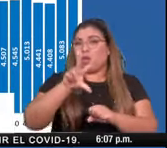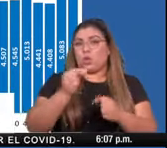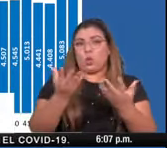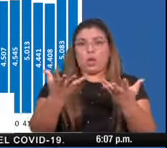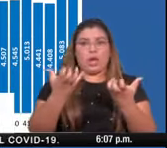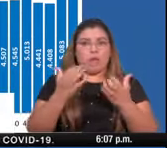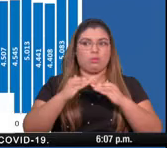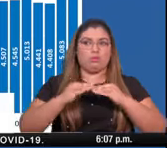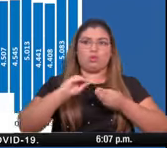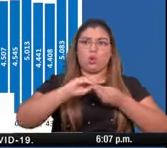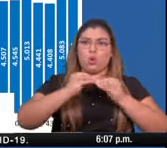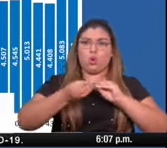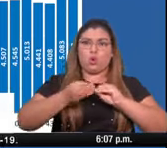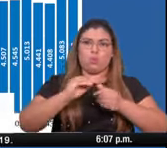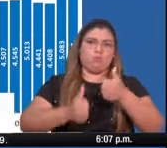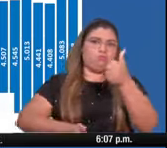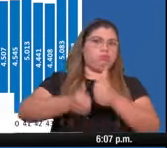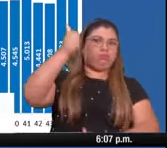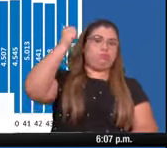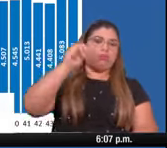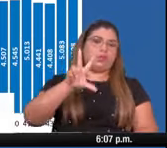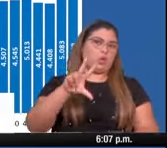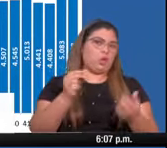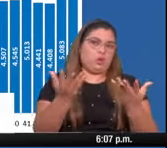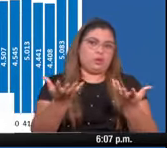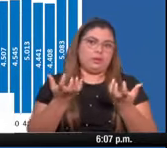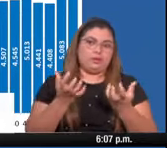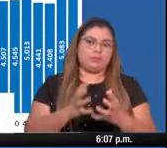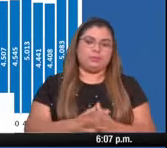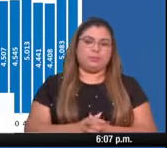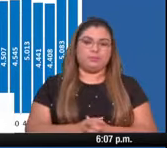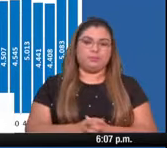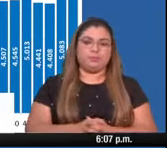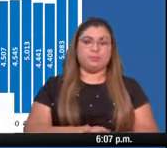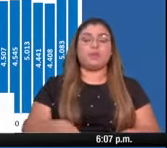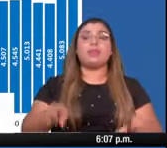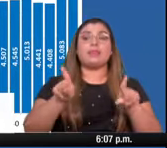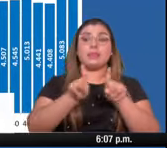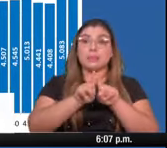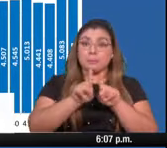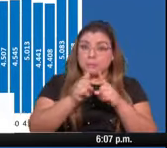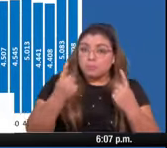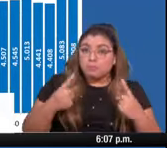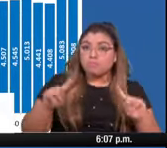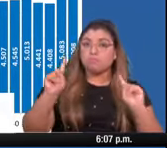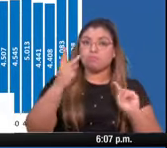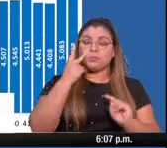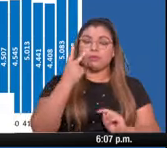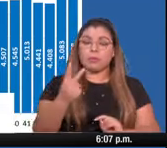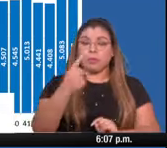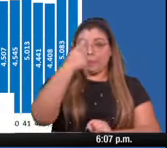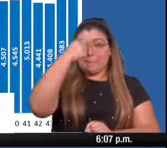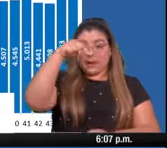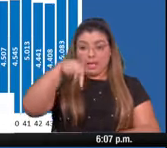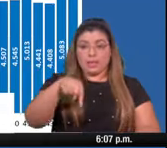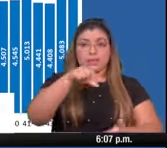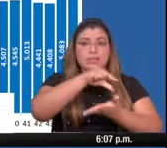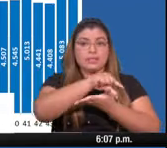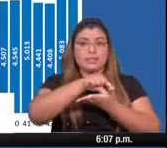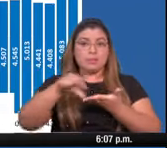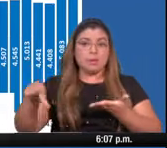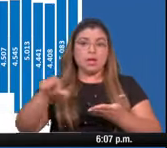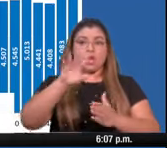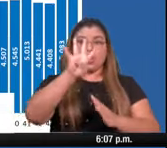Aquí tenemos también que hemos logrado tener para esta semana